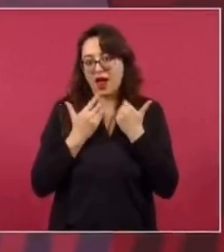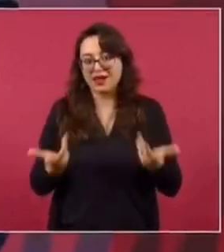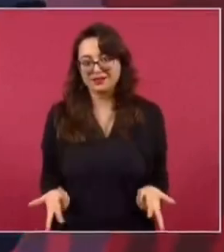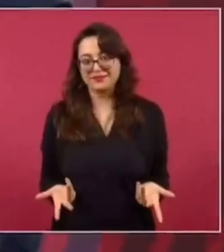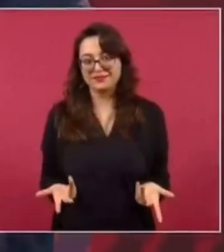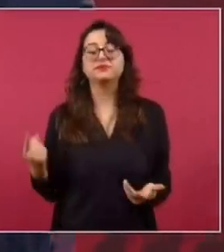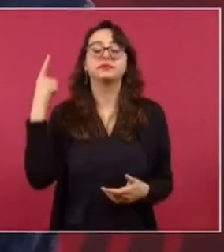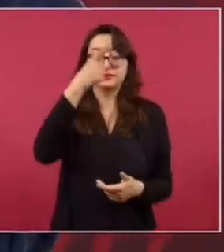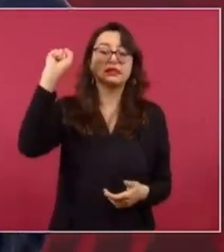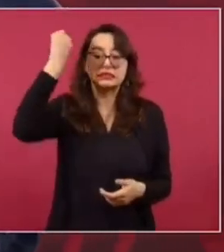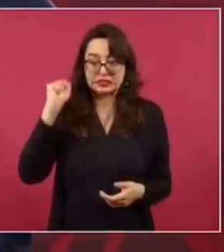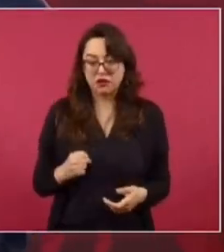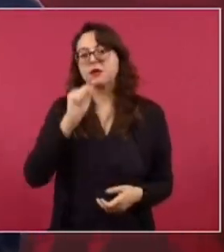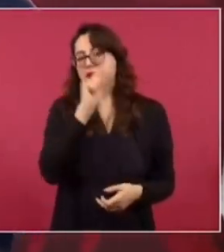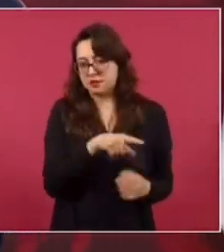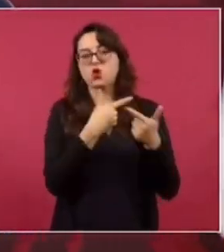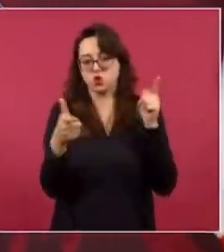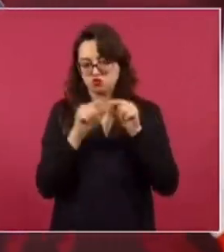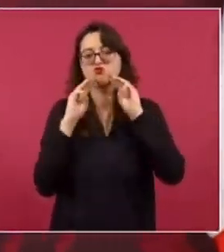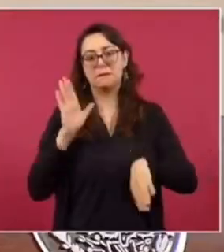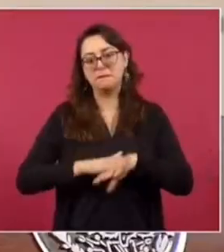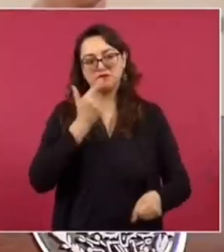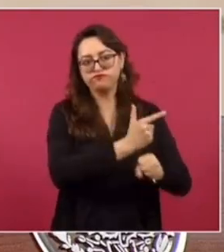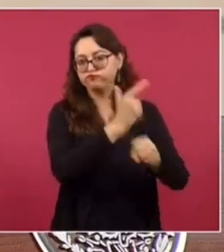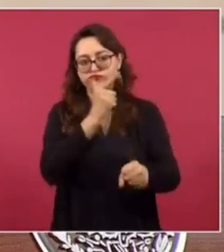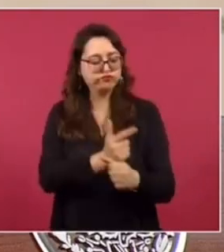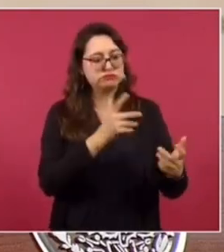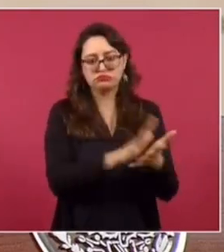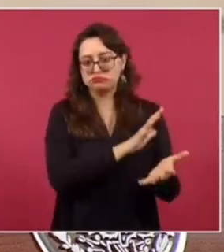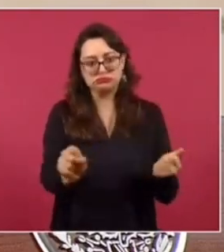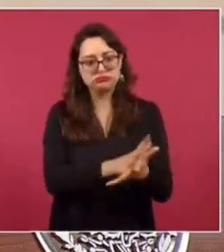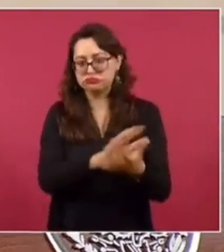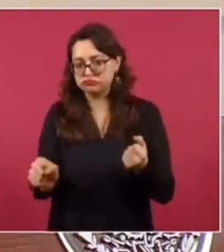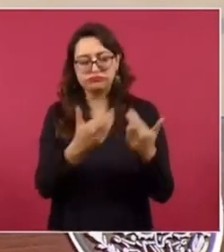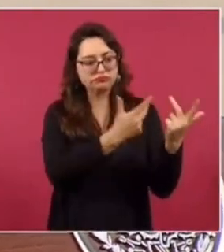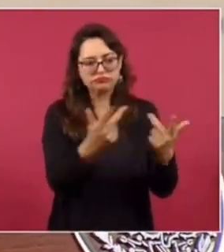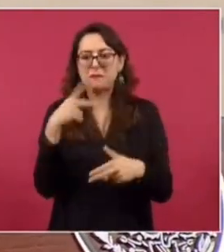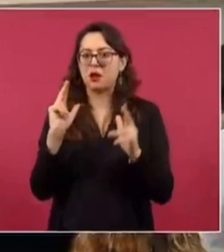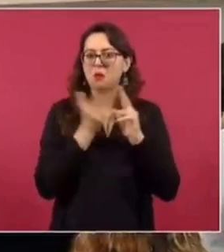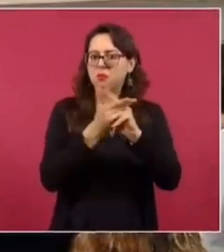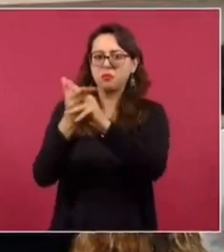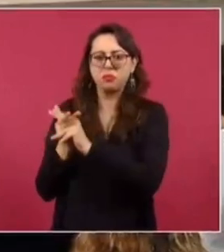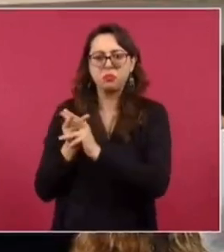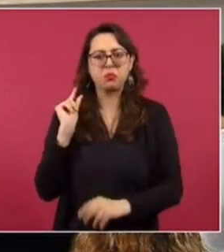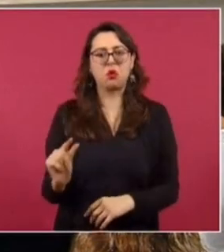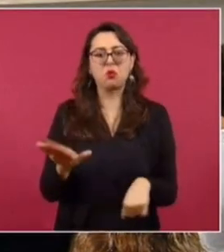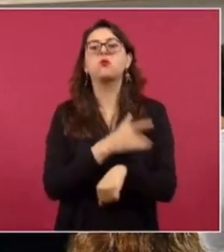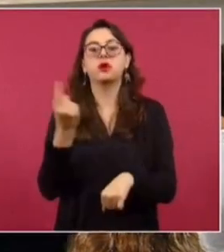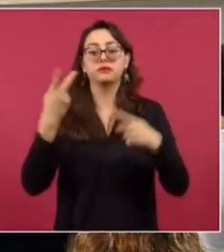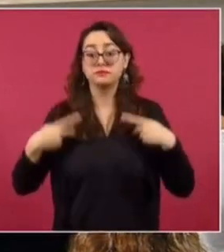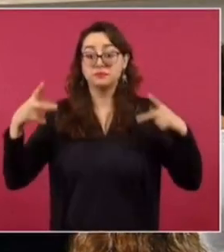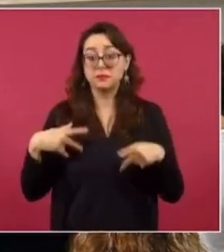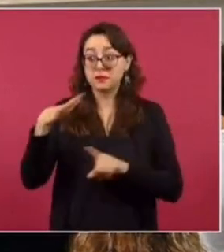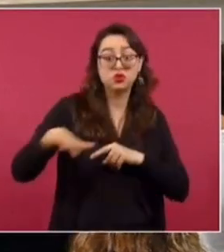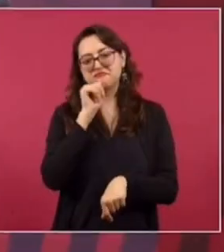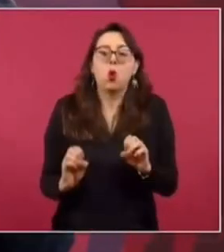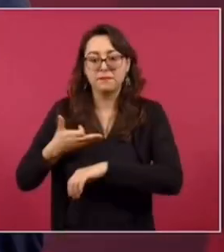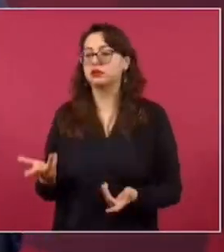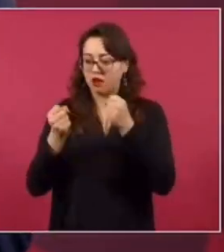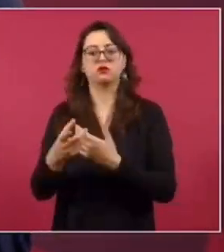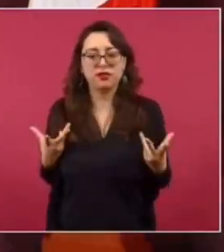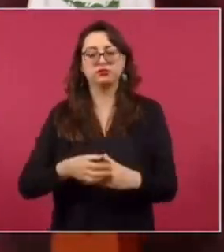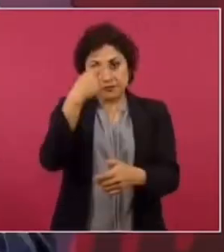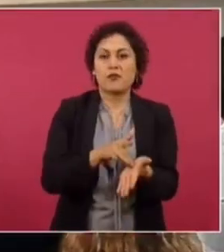En Sinaloa, pues ya sabemos también que opera un cárter. Pero no hay homicidios. Porque no hay consumo.